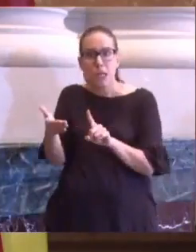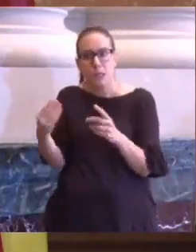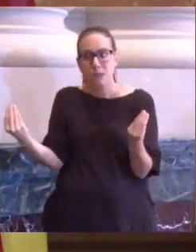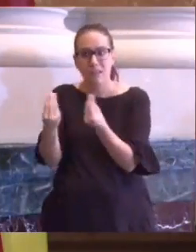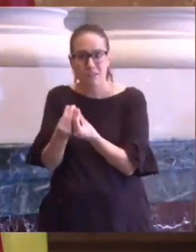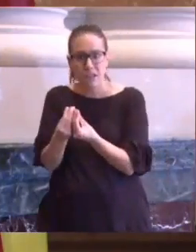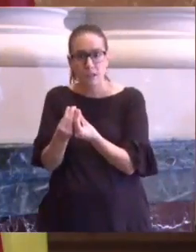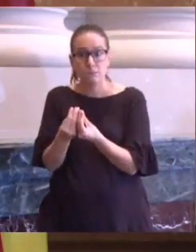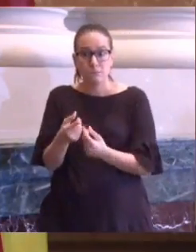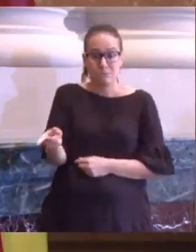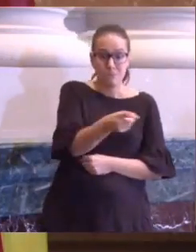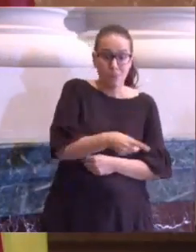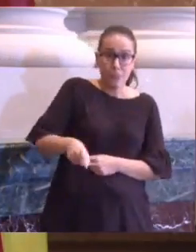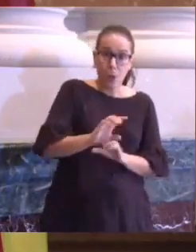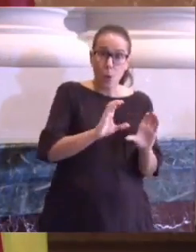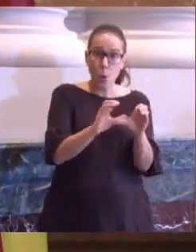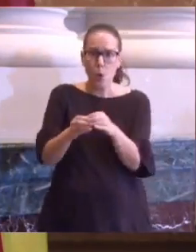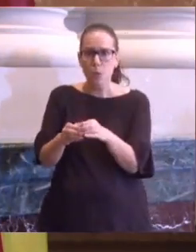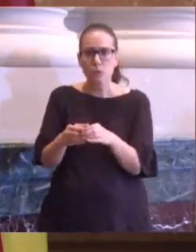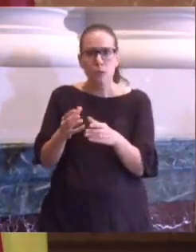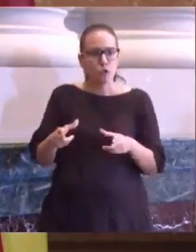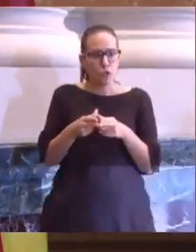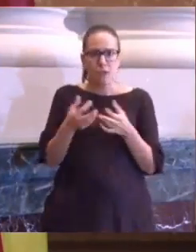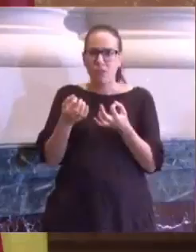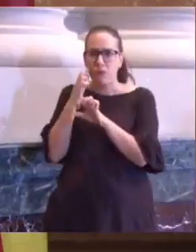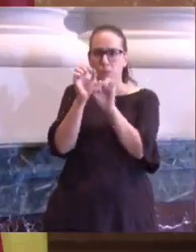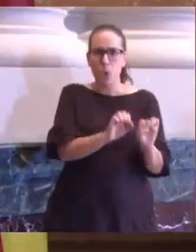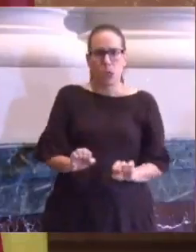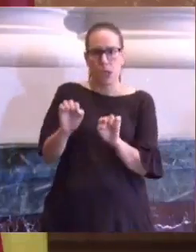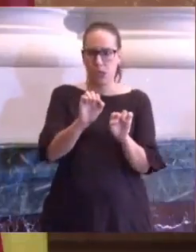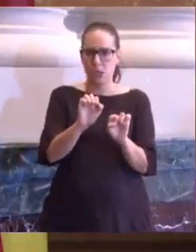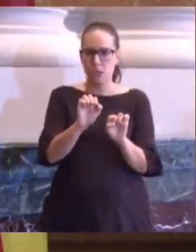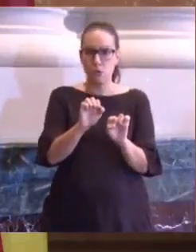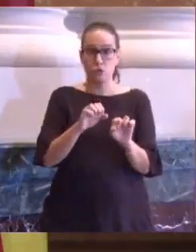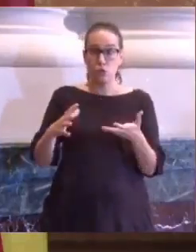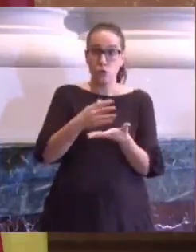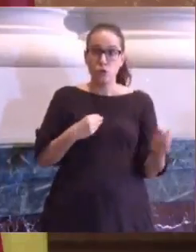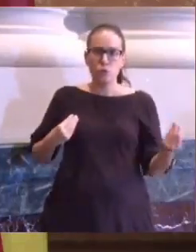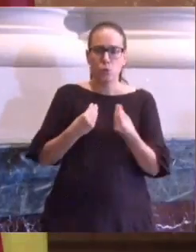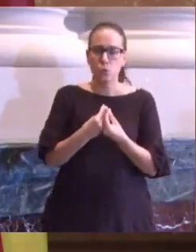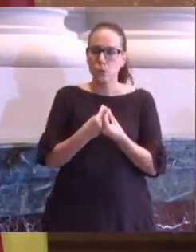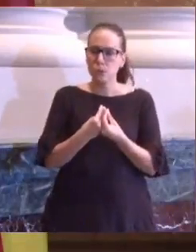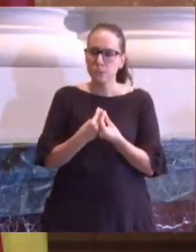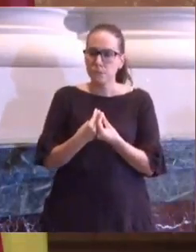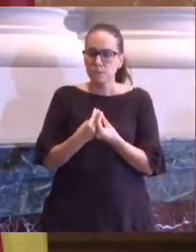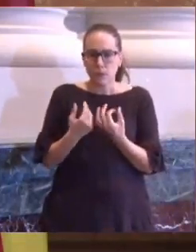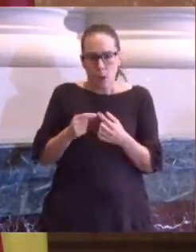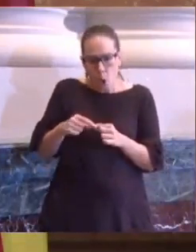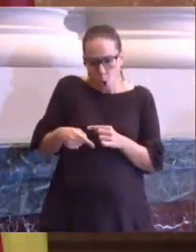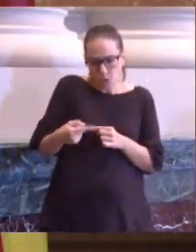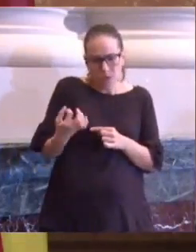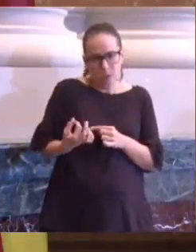cuales nuestra sanidad tiene obligación de proteger. Juntos tenemos que reparar las heridas que inevitablemente nos deja,